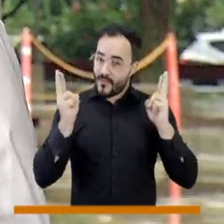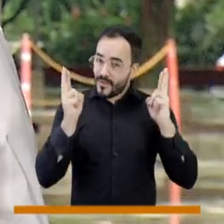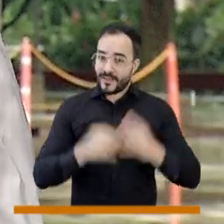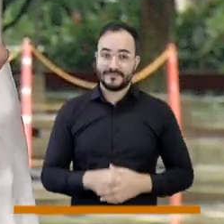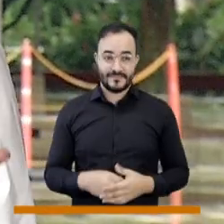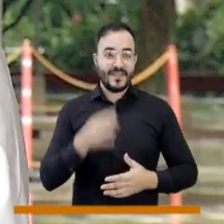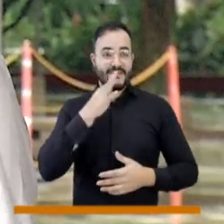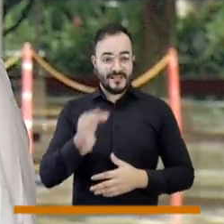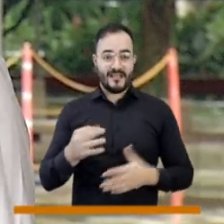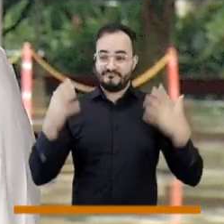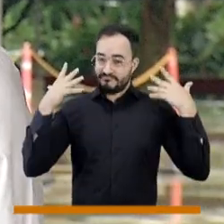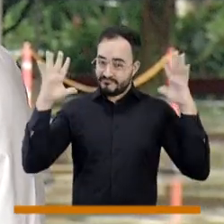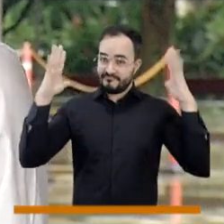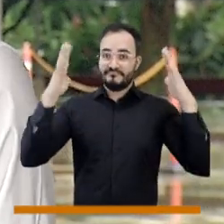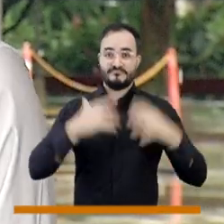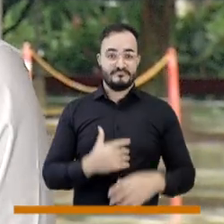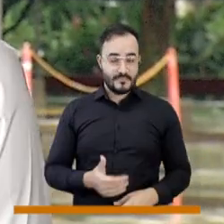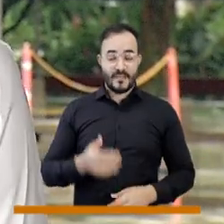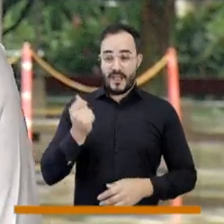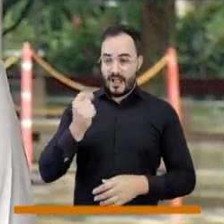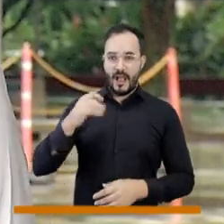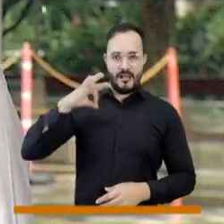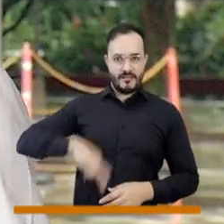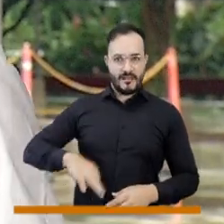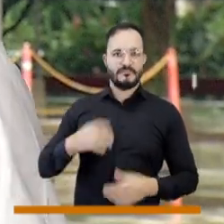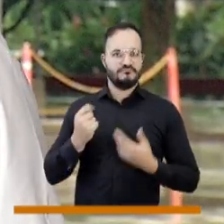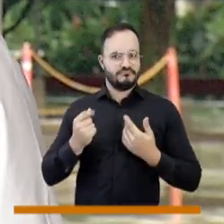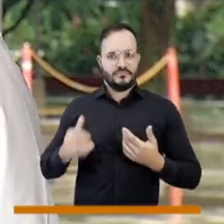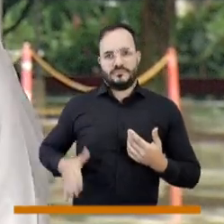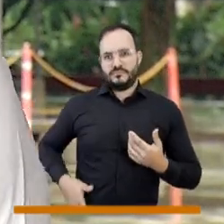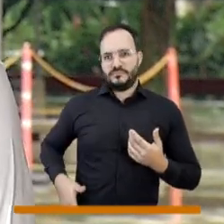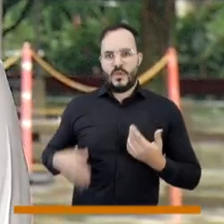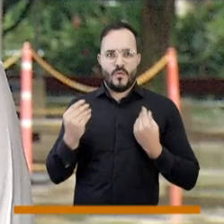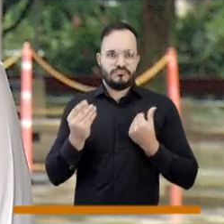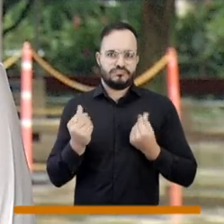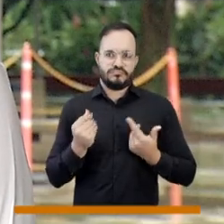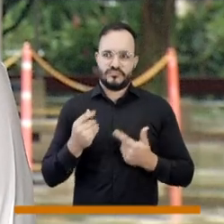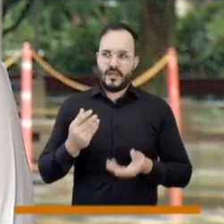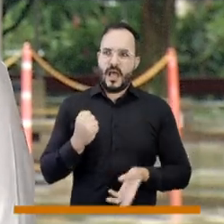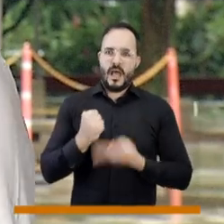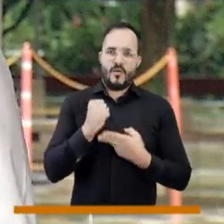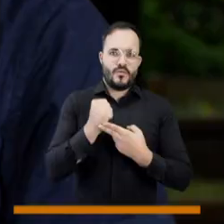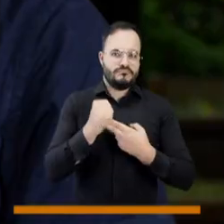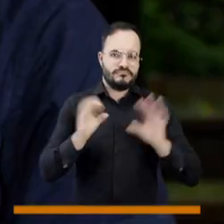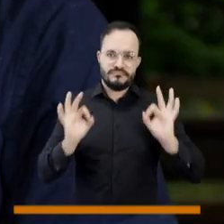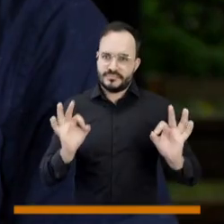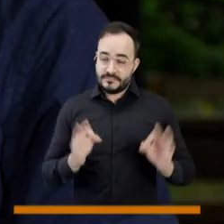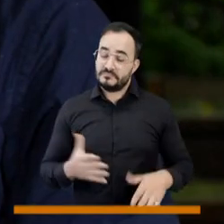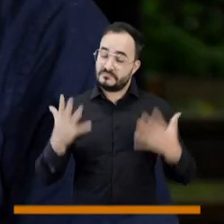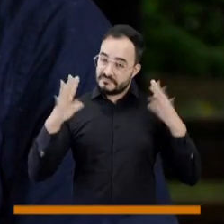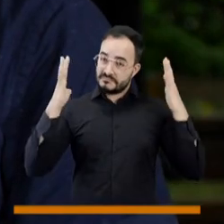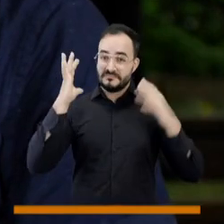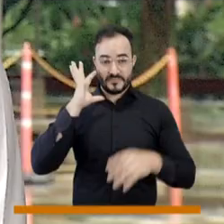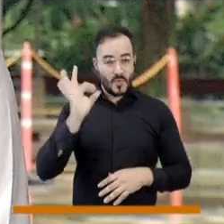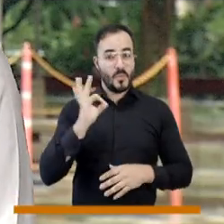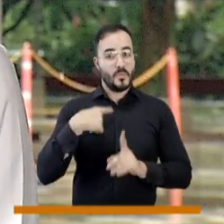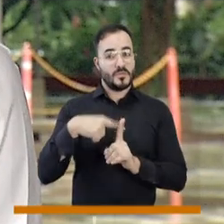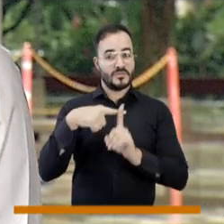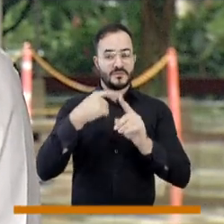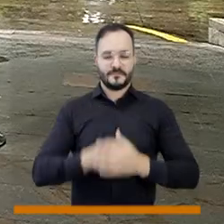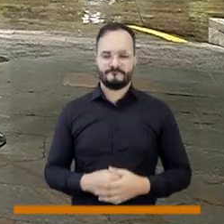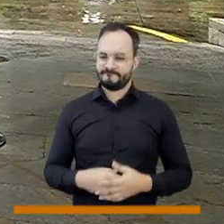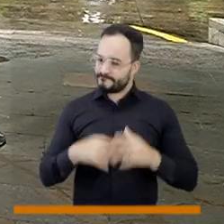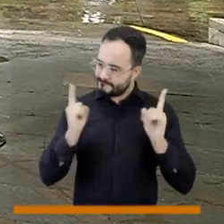insisto es muy ganador y si estamos hablando de tarifas de servicios públicos sí que es buena para el bolsillo de los ciudadanos riesgosa para EPM eso es el punto.